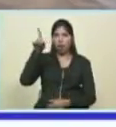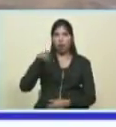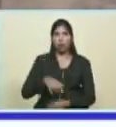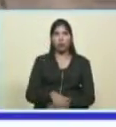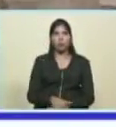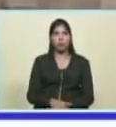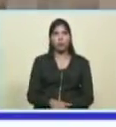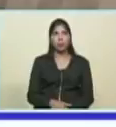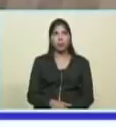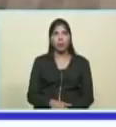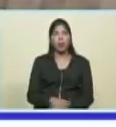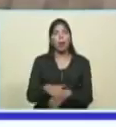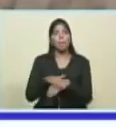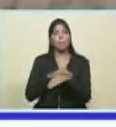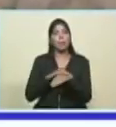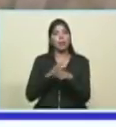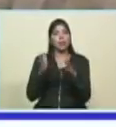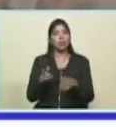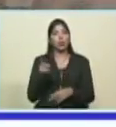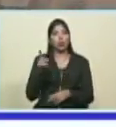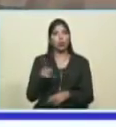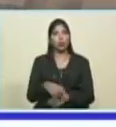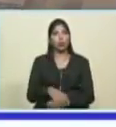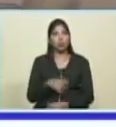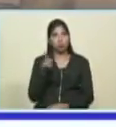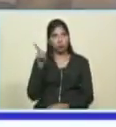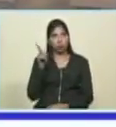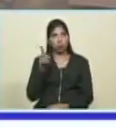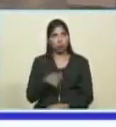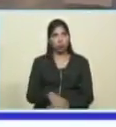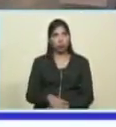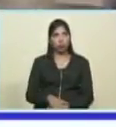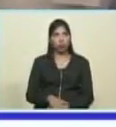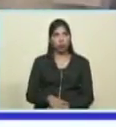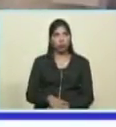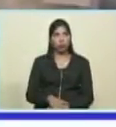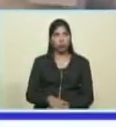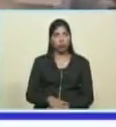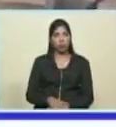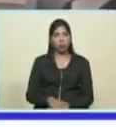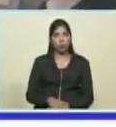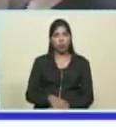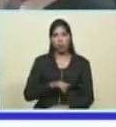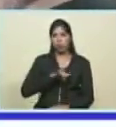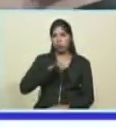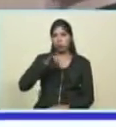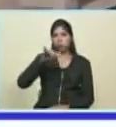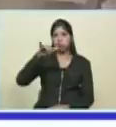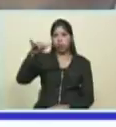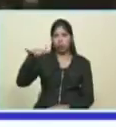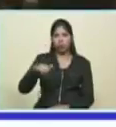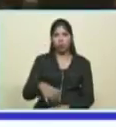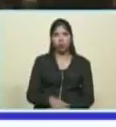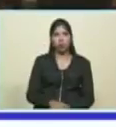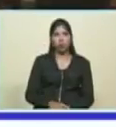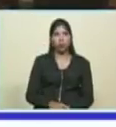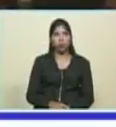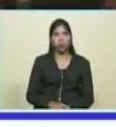como saben ustedes oficial de la aviación se puede ir hasta con un sucoi y llega más rápido